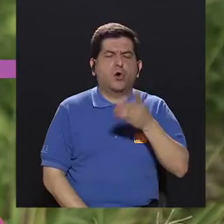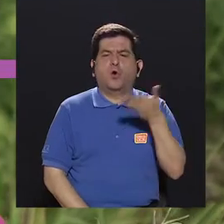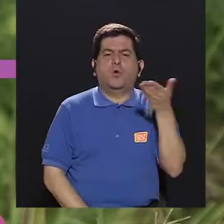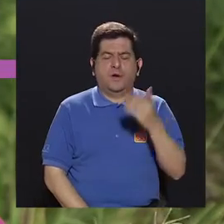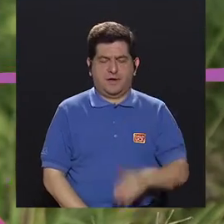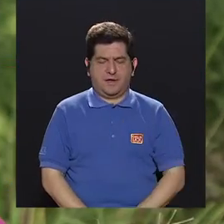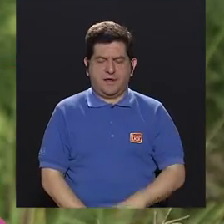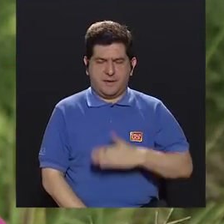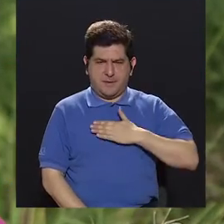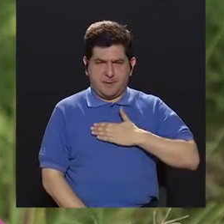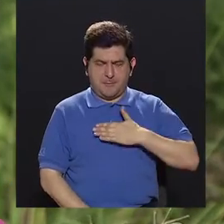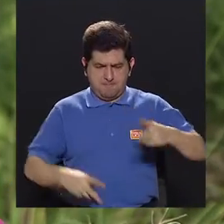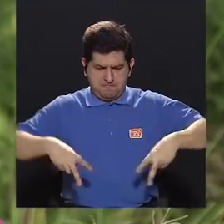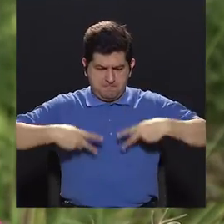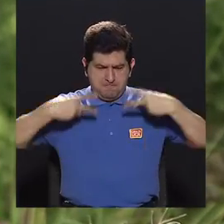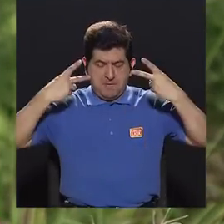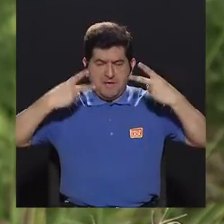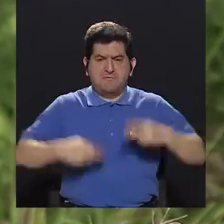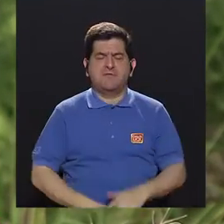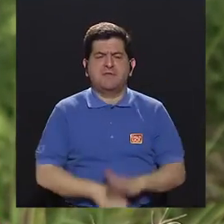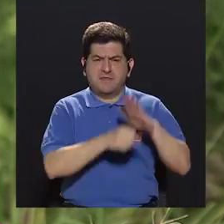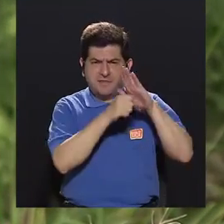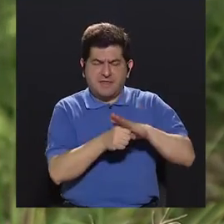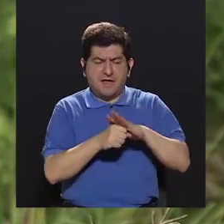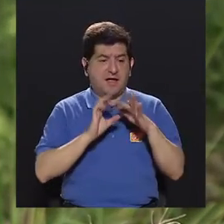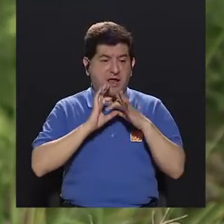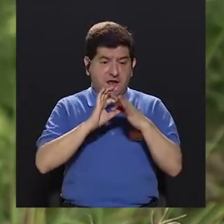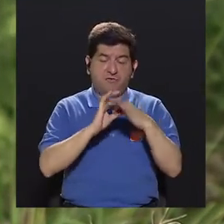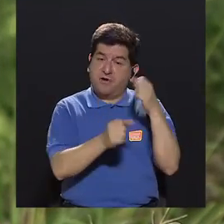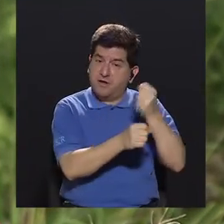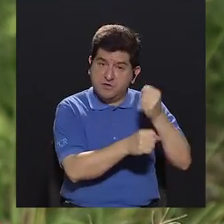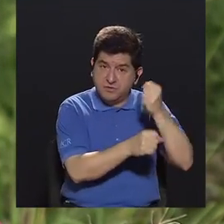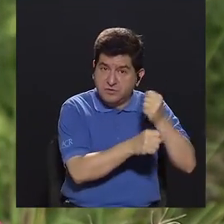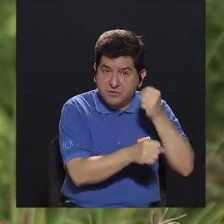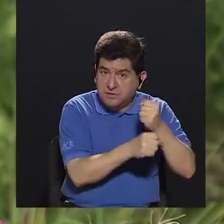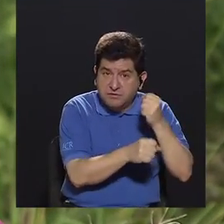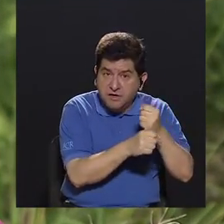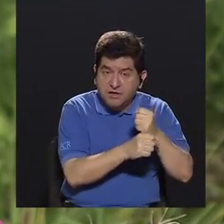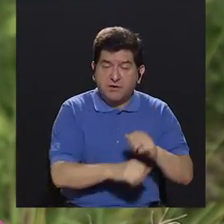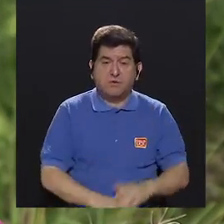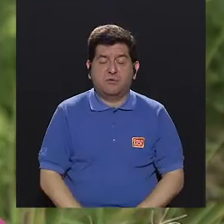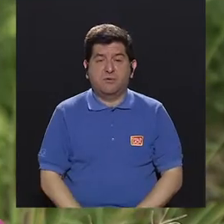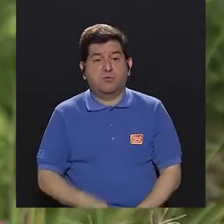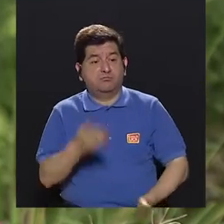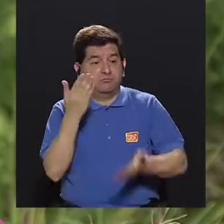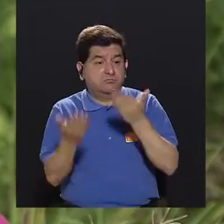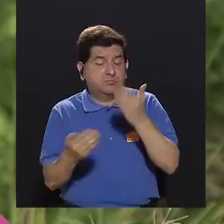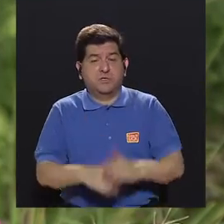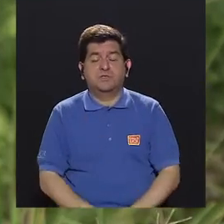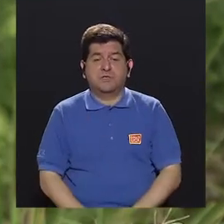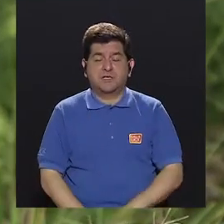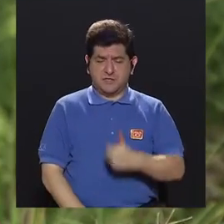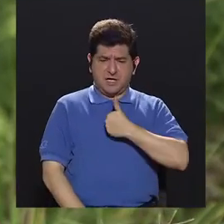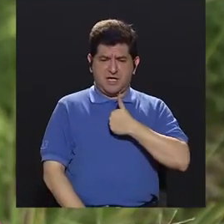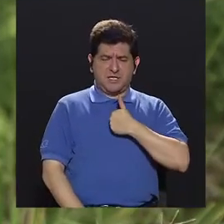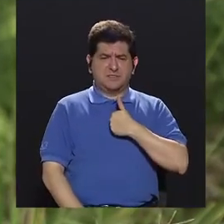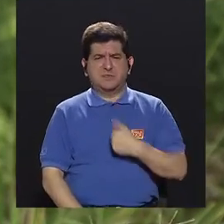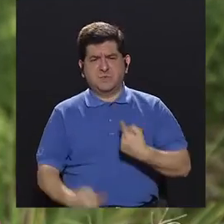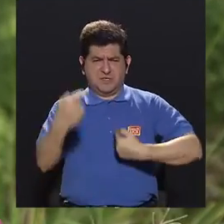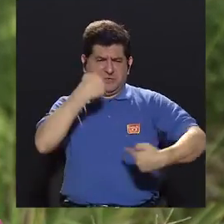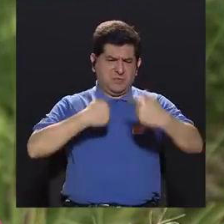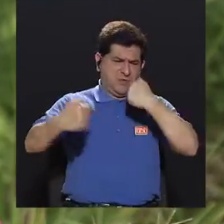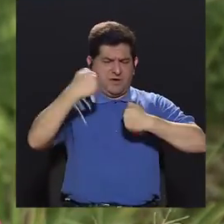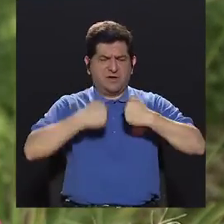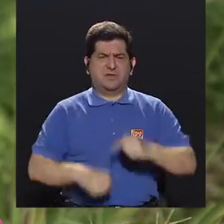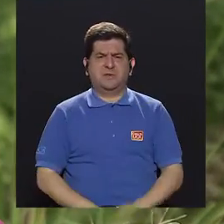presionando en mi vida? Constantemente en mis relaciones, a nivel laboral, a nivel de autocrítica, ¿cómo me